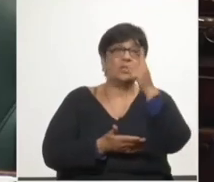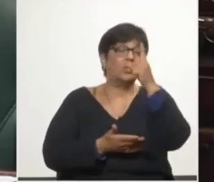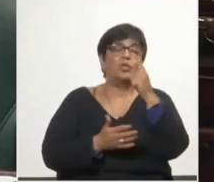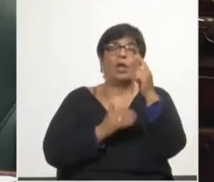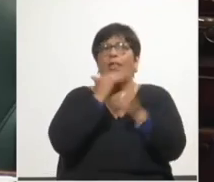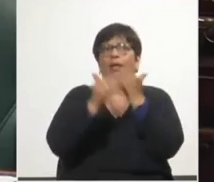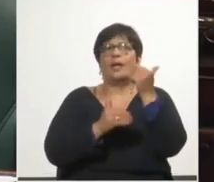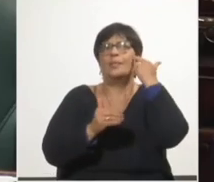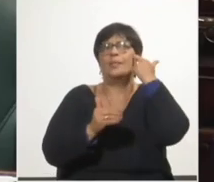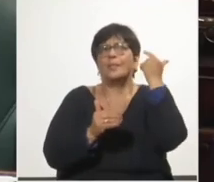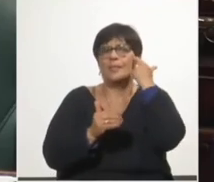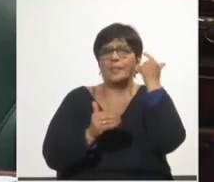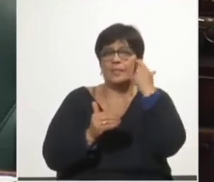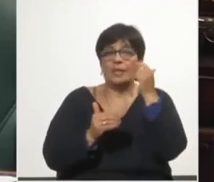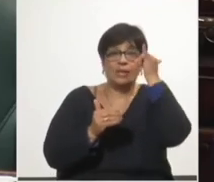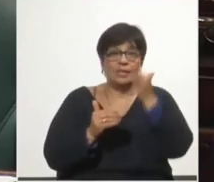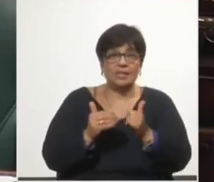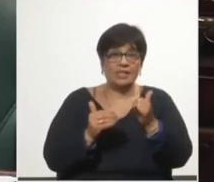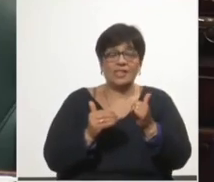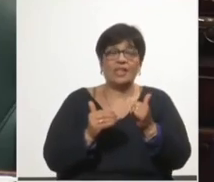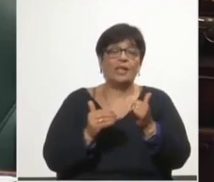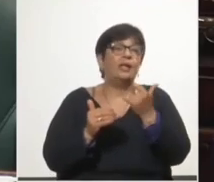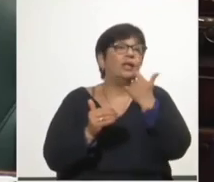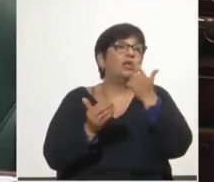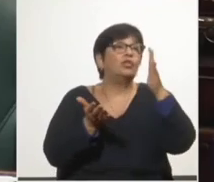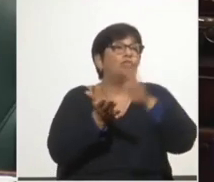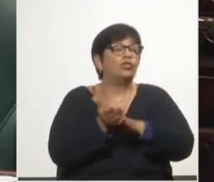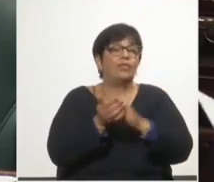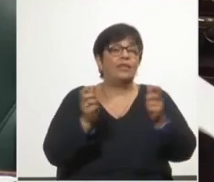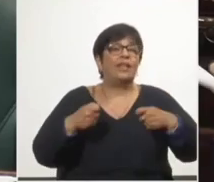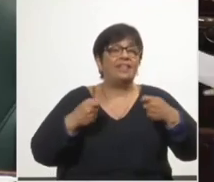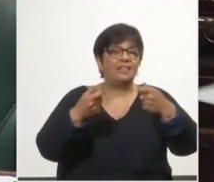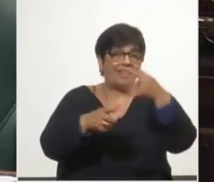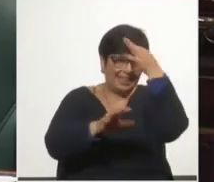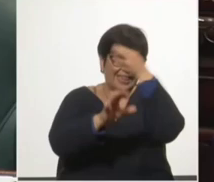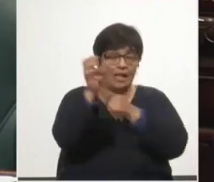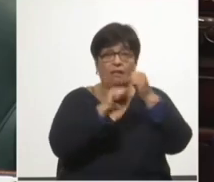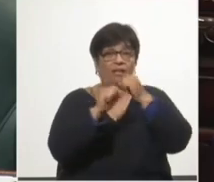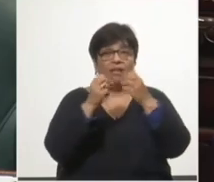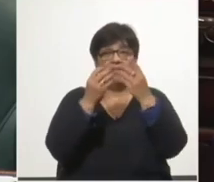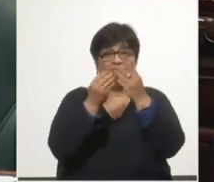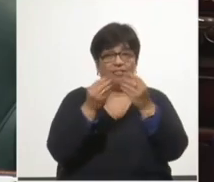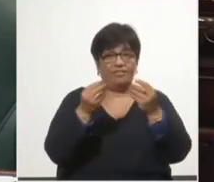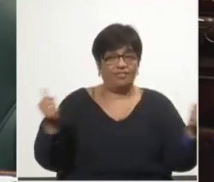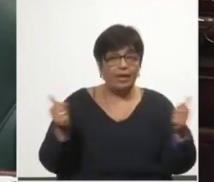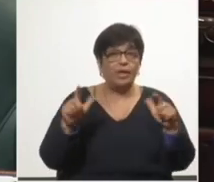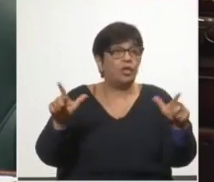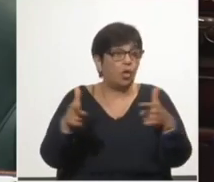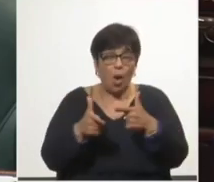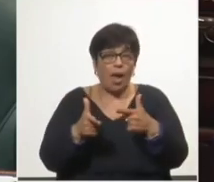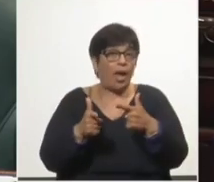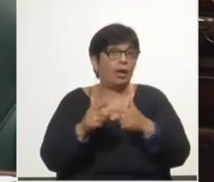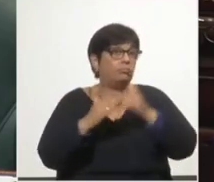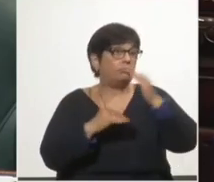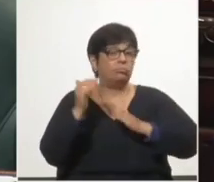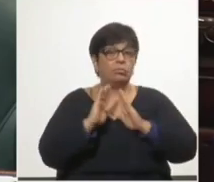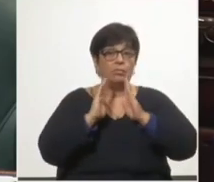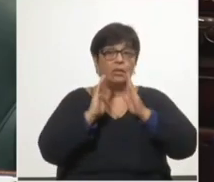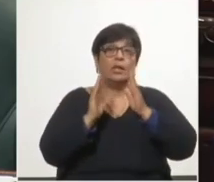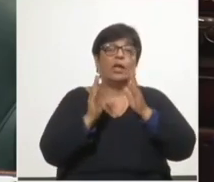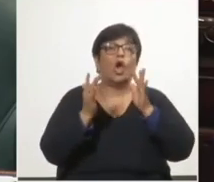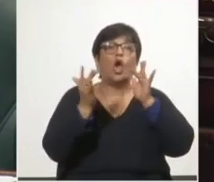desarrollo, si desacumulamos en materia de transferencia tecnológica. No hay más recursos para construir los puentes